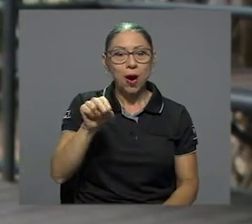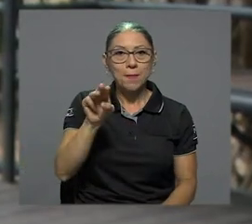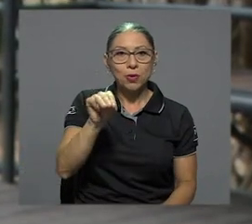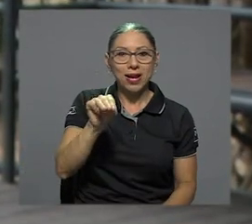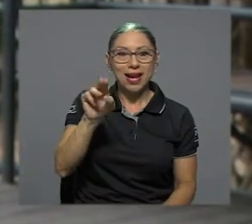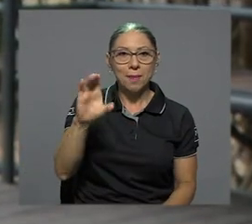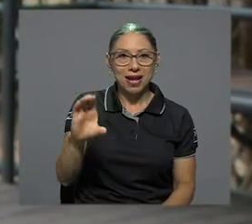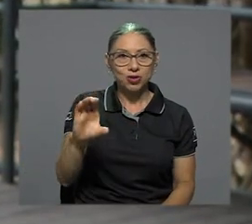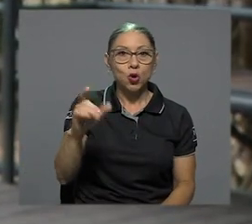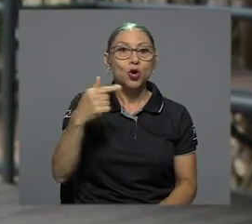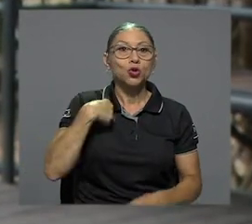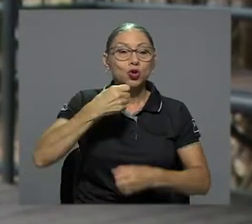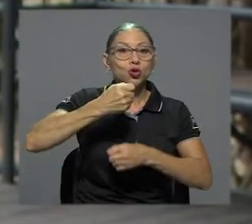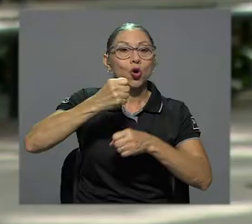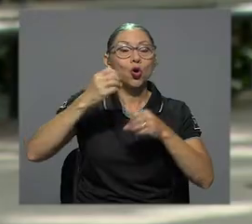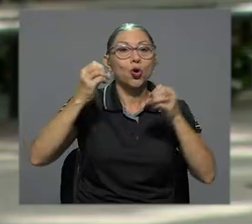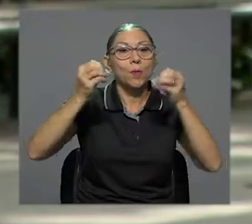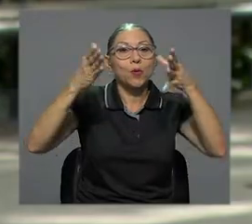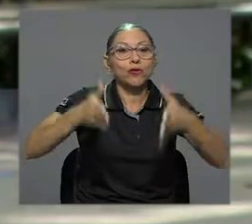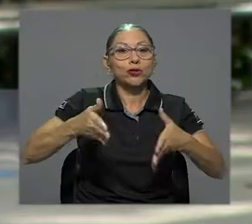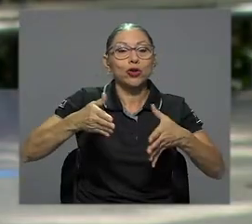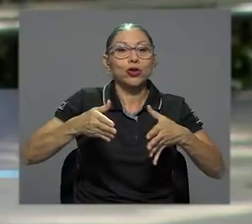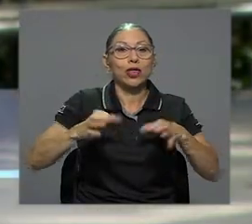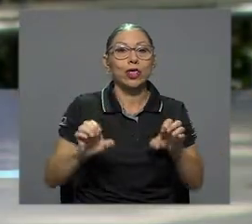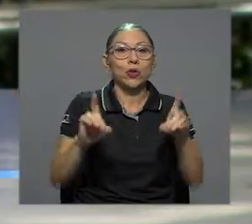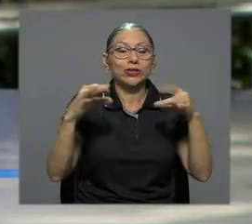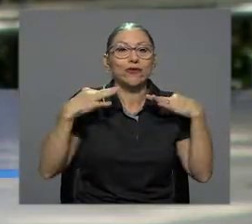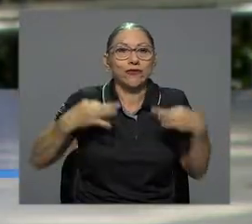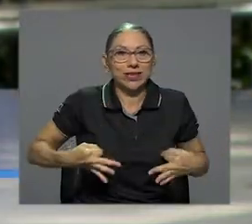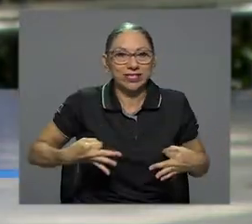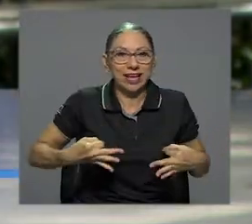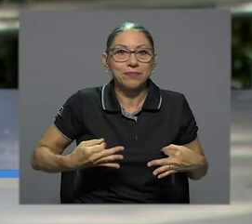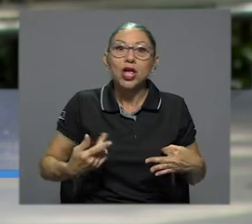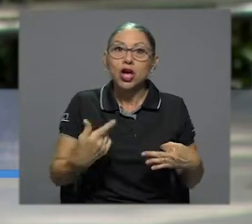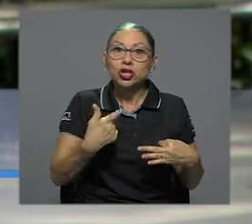Bueno, me llamo Juan Manuel Camacho, yo soy profesor de Educación Física.